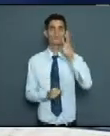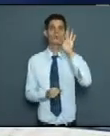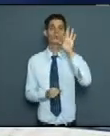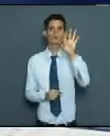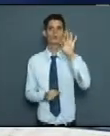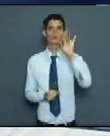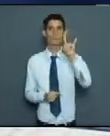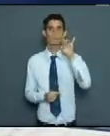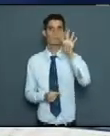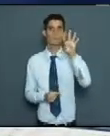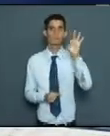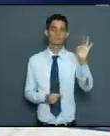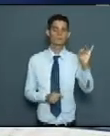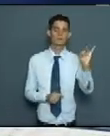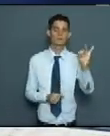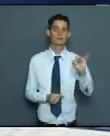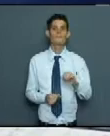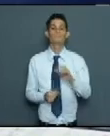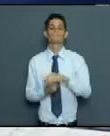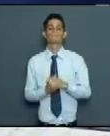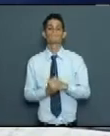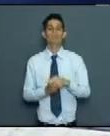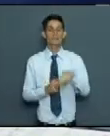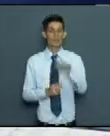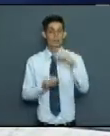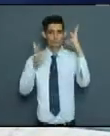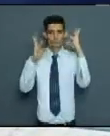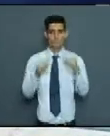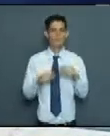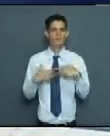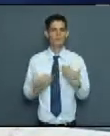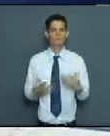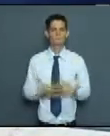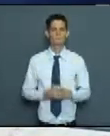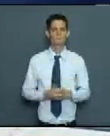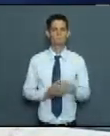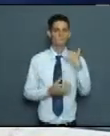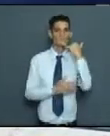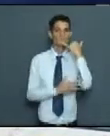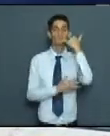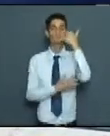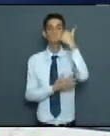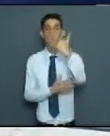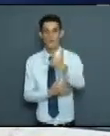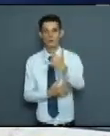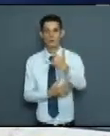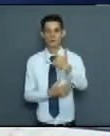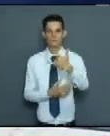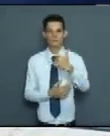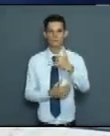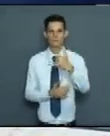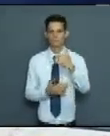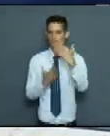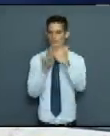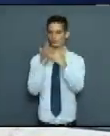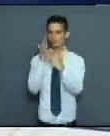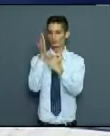y el 4250-59, que ahí nos registran las